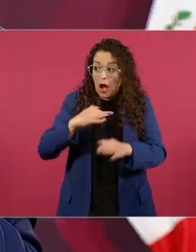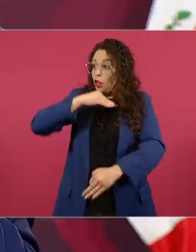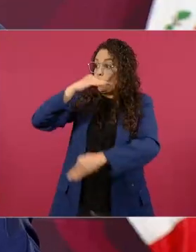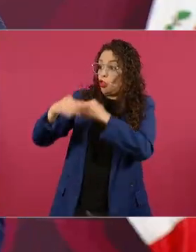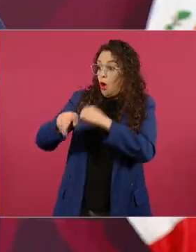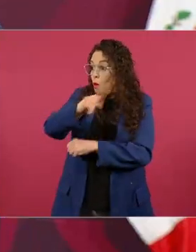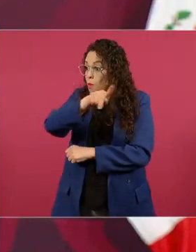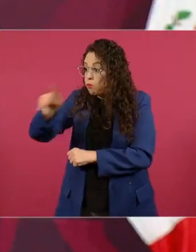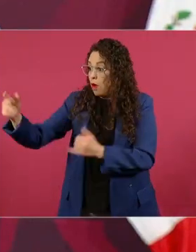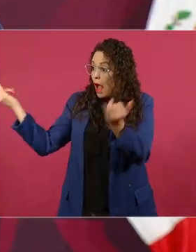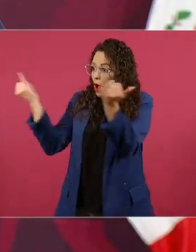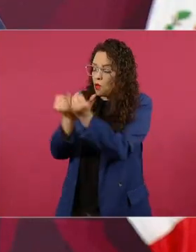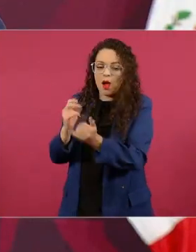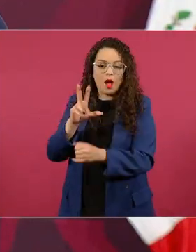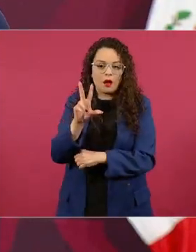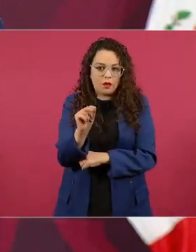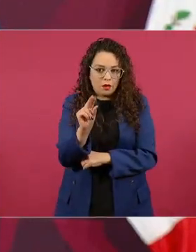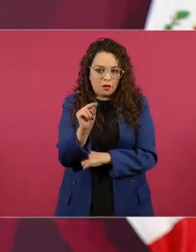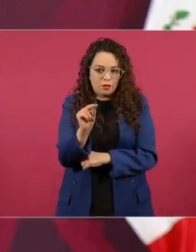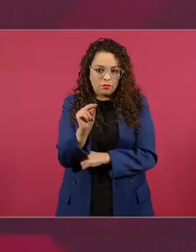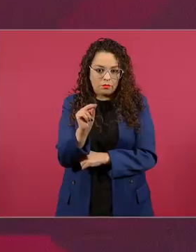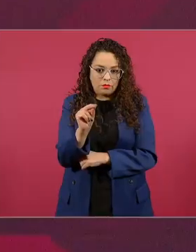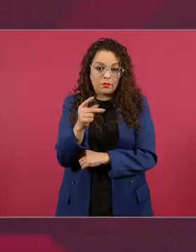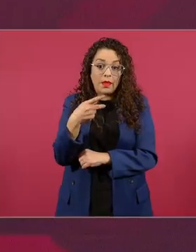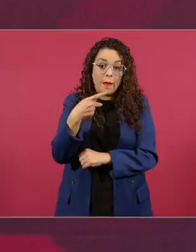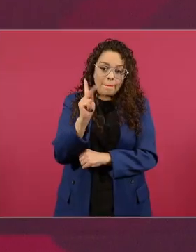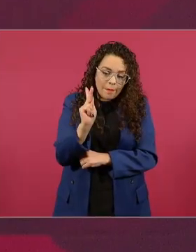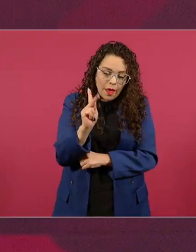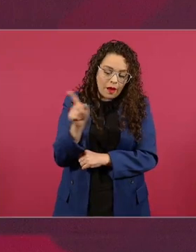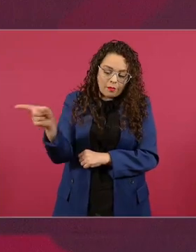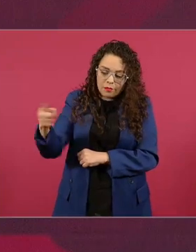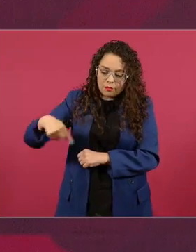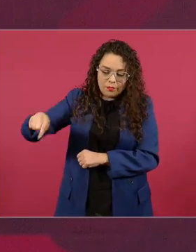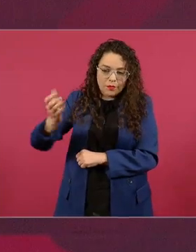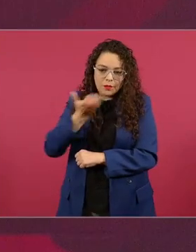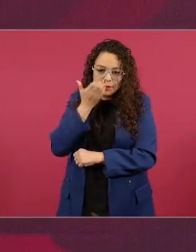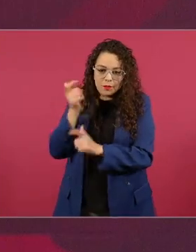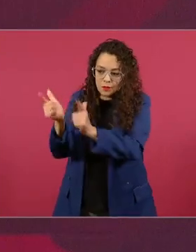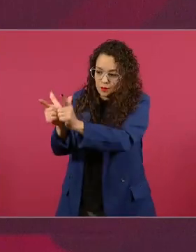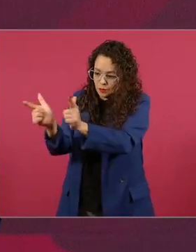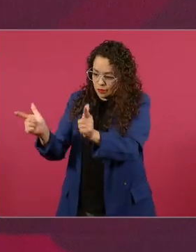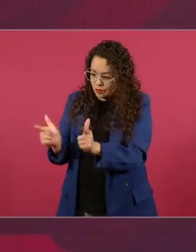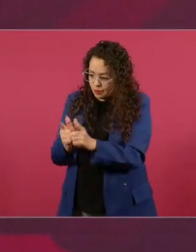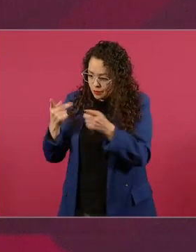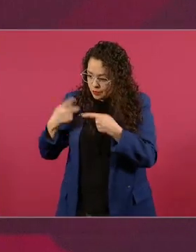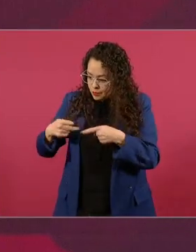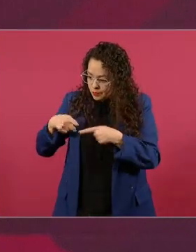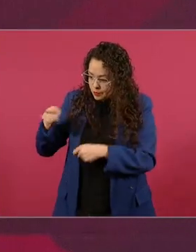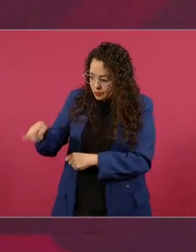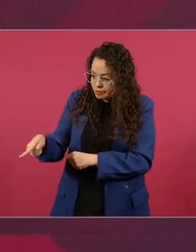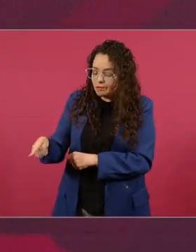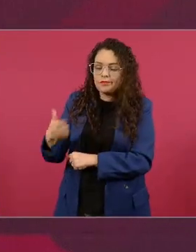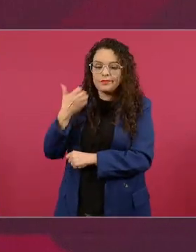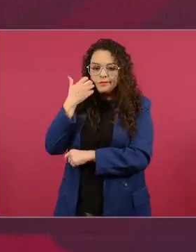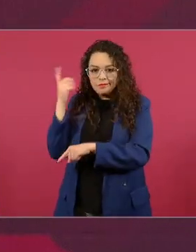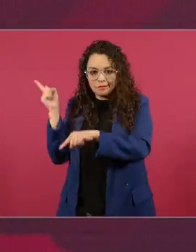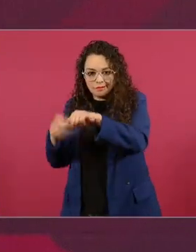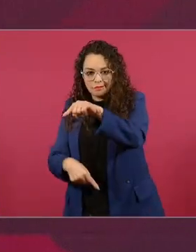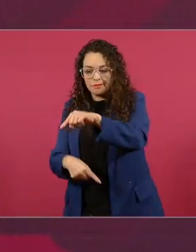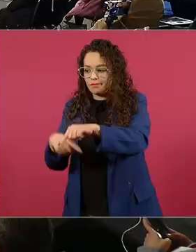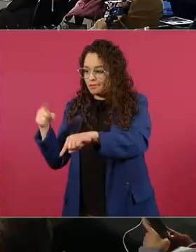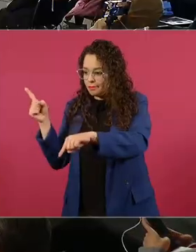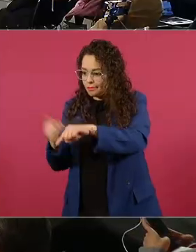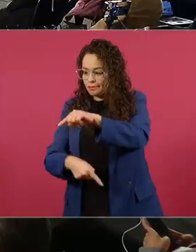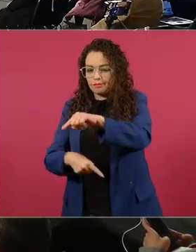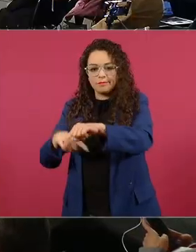pues este ellos fueron los que nos cerraron el paso ellos fueron los